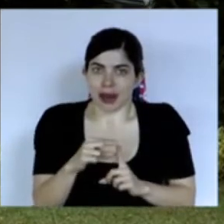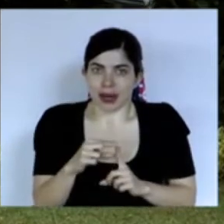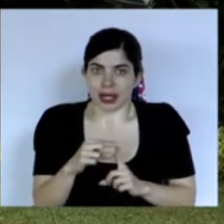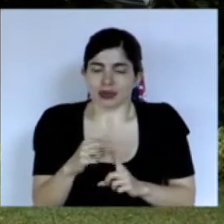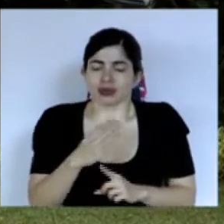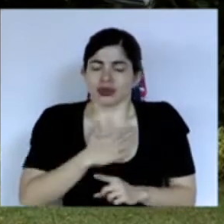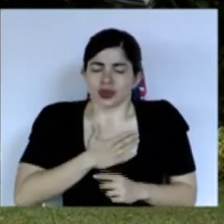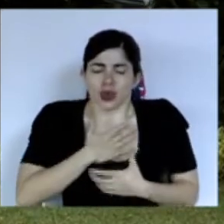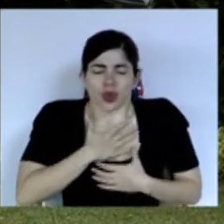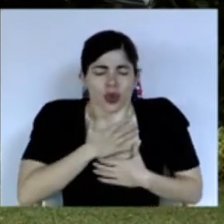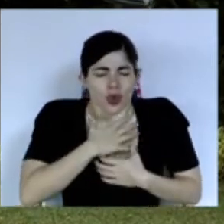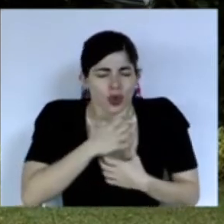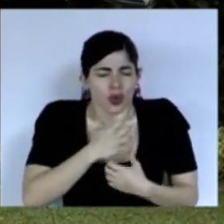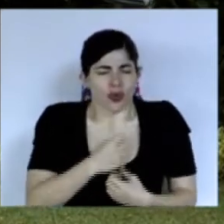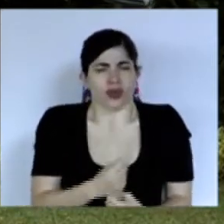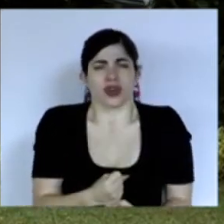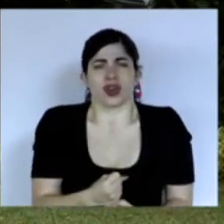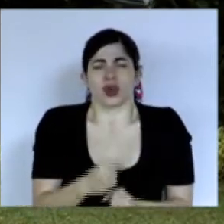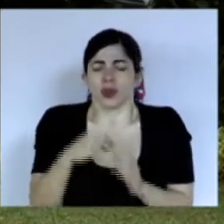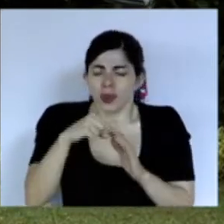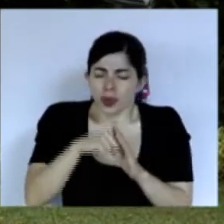confío profundamente